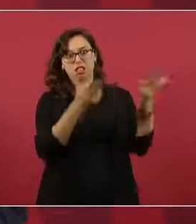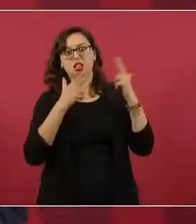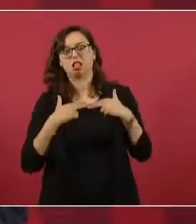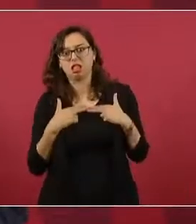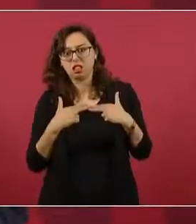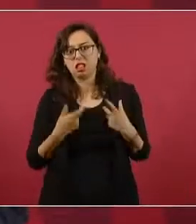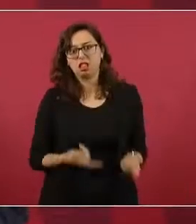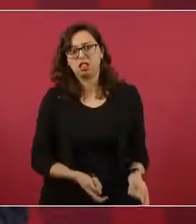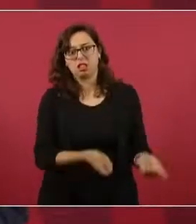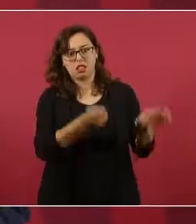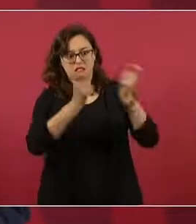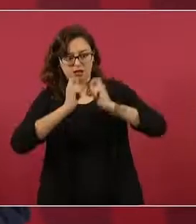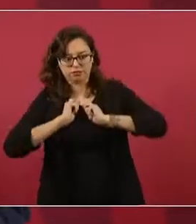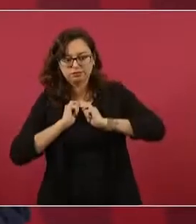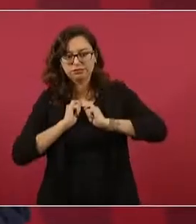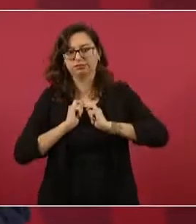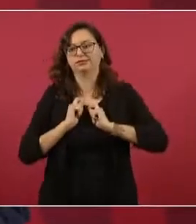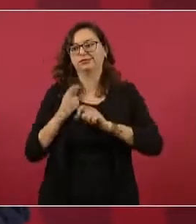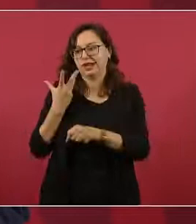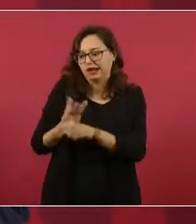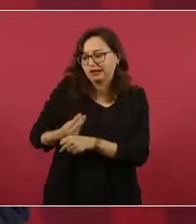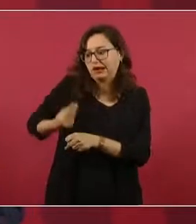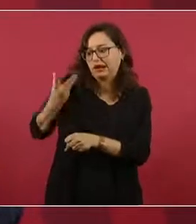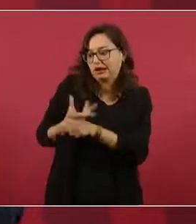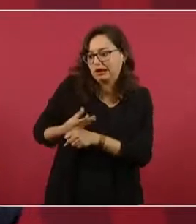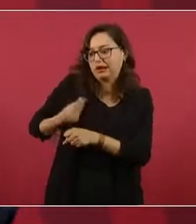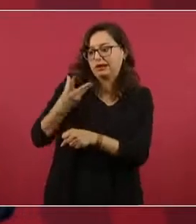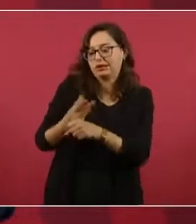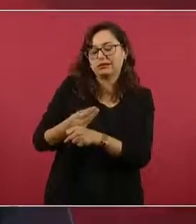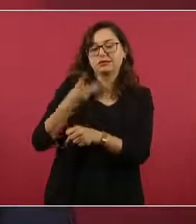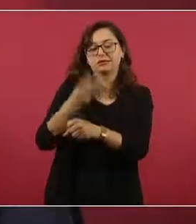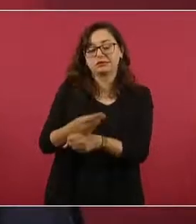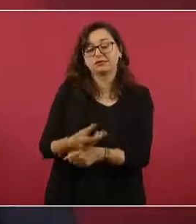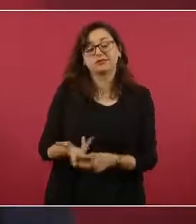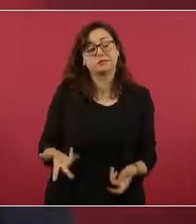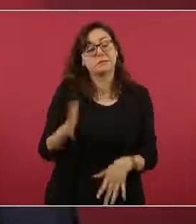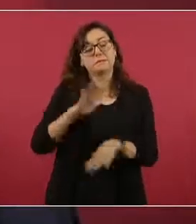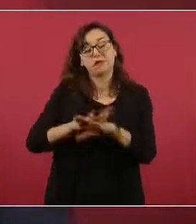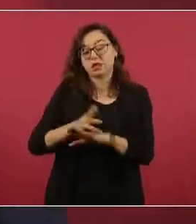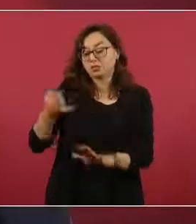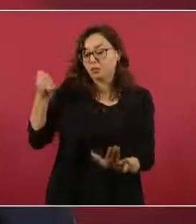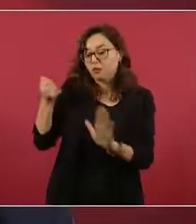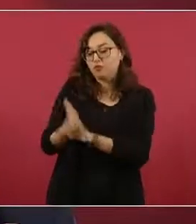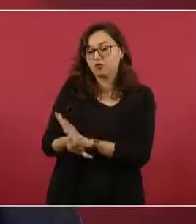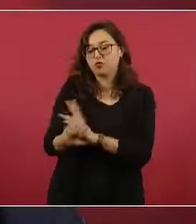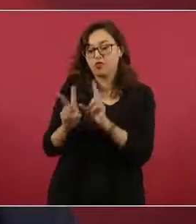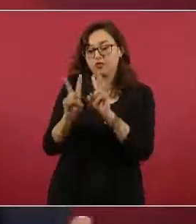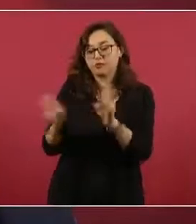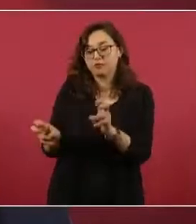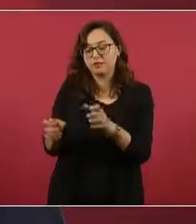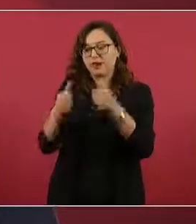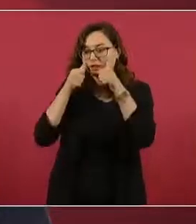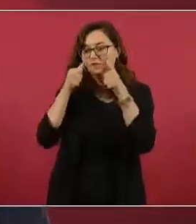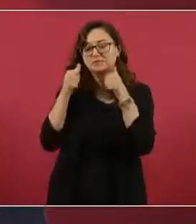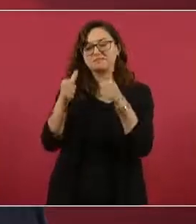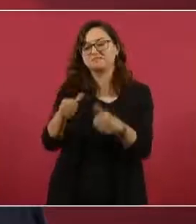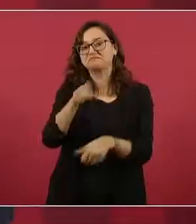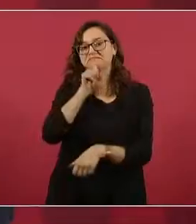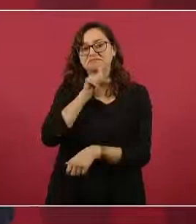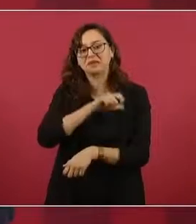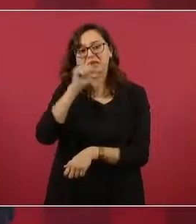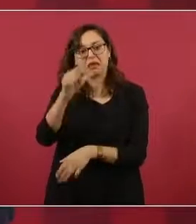no se atendió el fondo, el origen de la inseguridad y de la violencia.